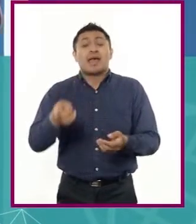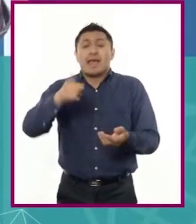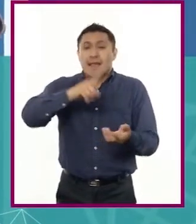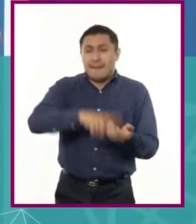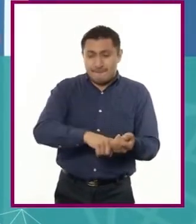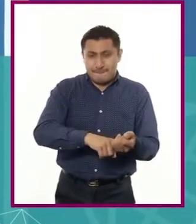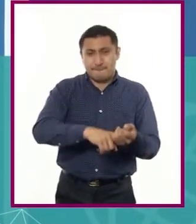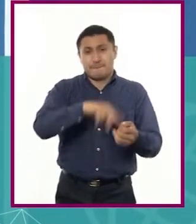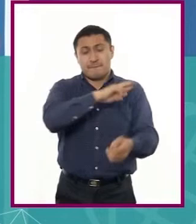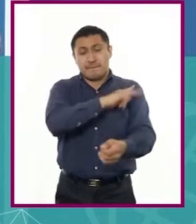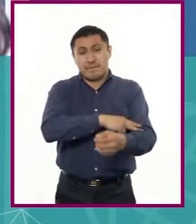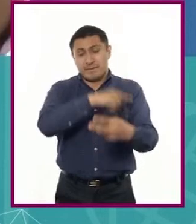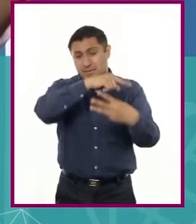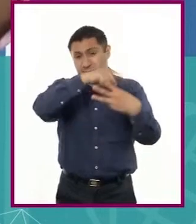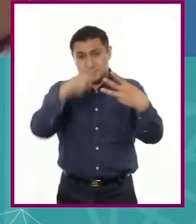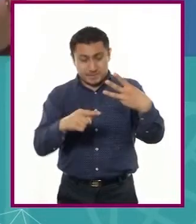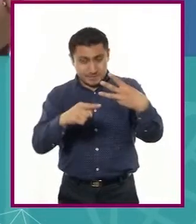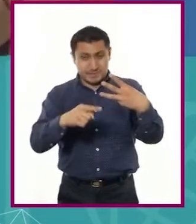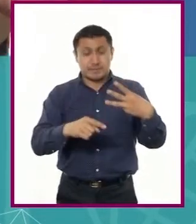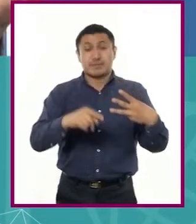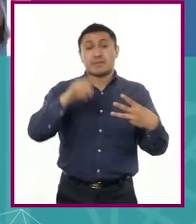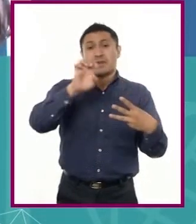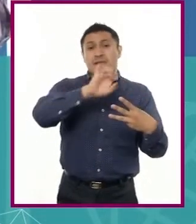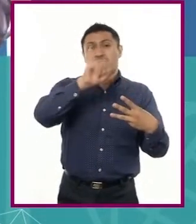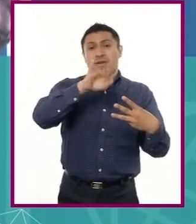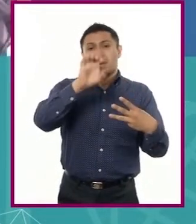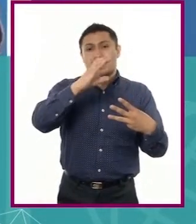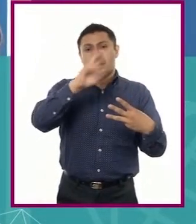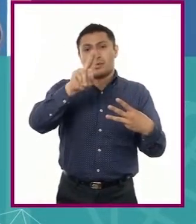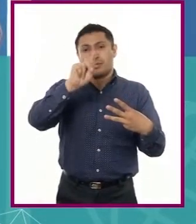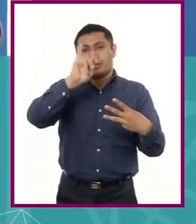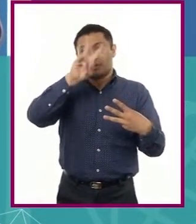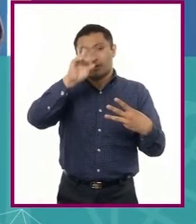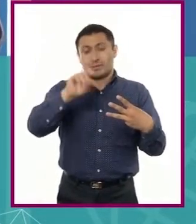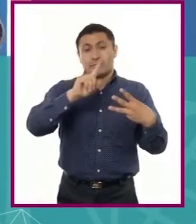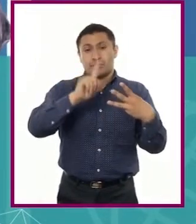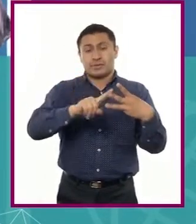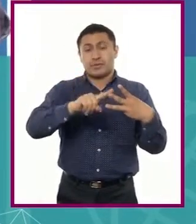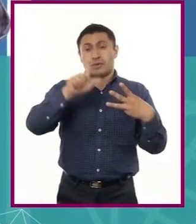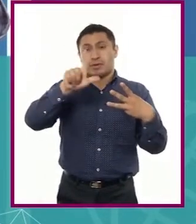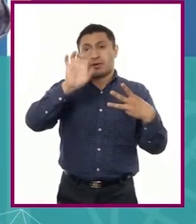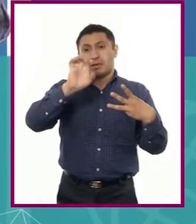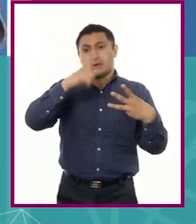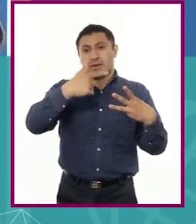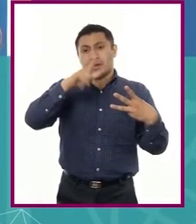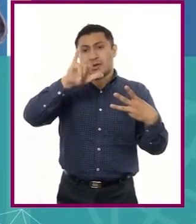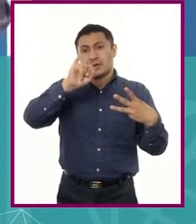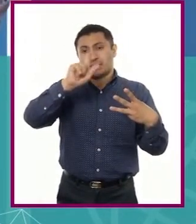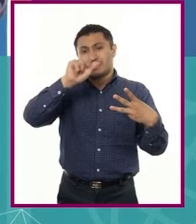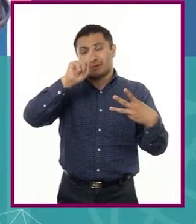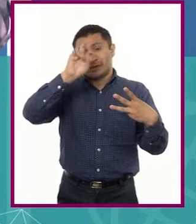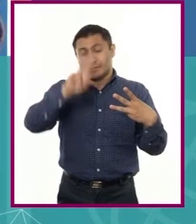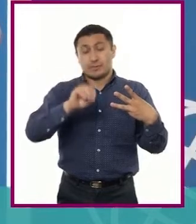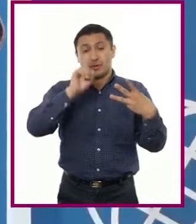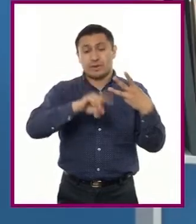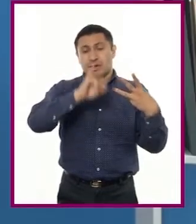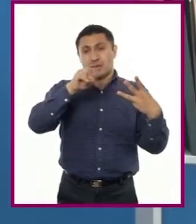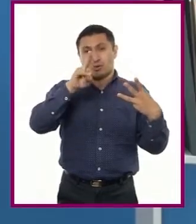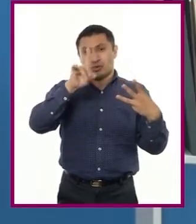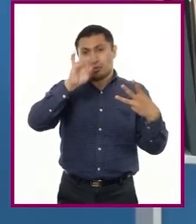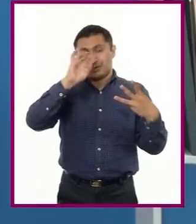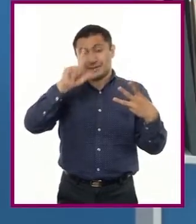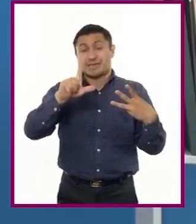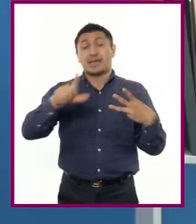poderes ejecutivo, legislativo y judicial de los gobiernos federal y estatal.